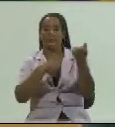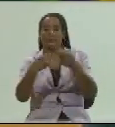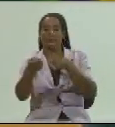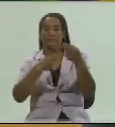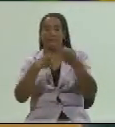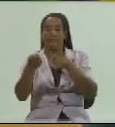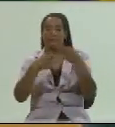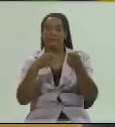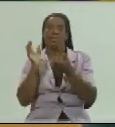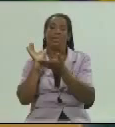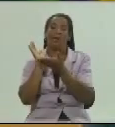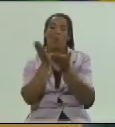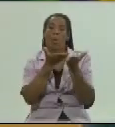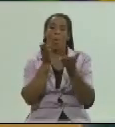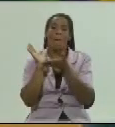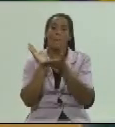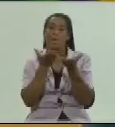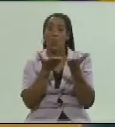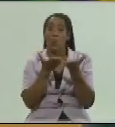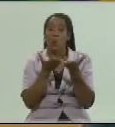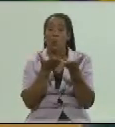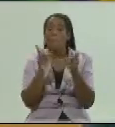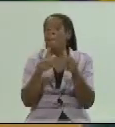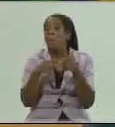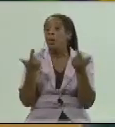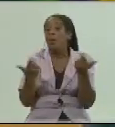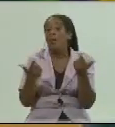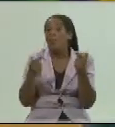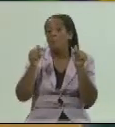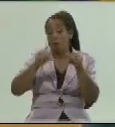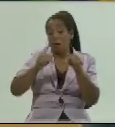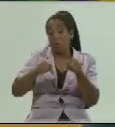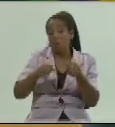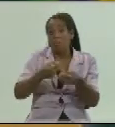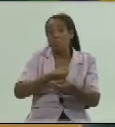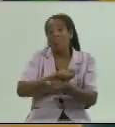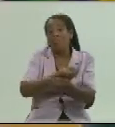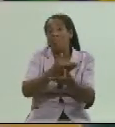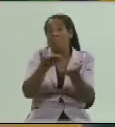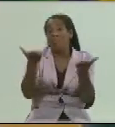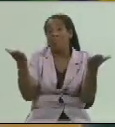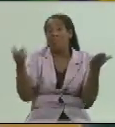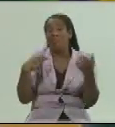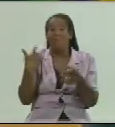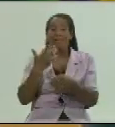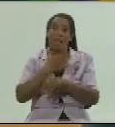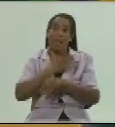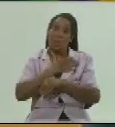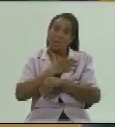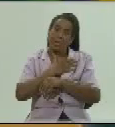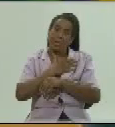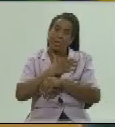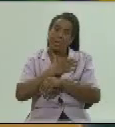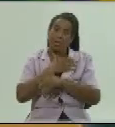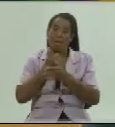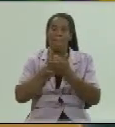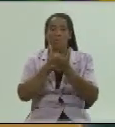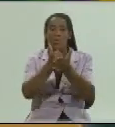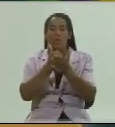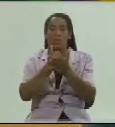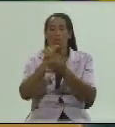acopio ¿y por qué? bueno porque esos son los que van destinados a nuestro a nuestro apoyo social